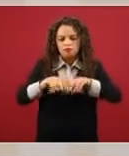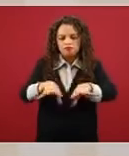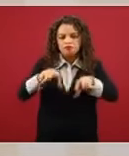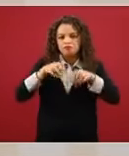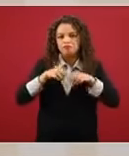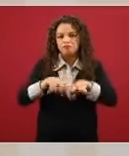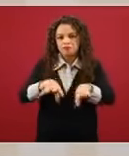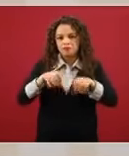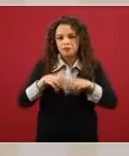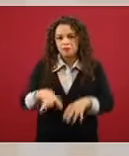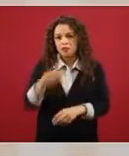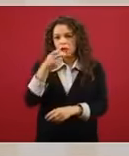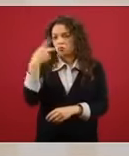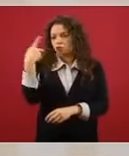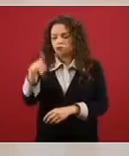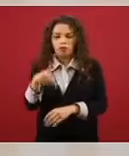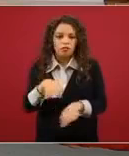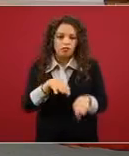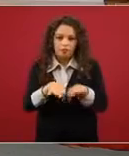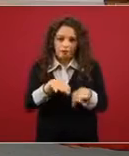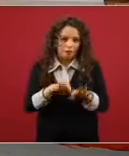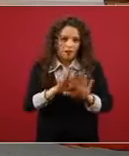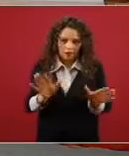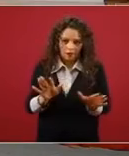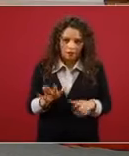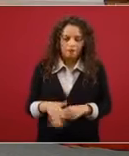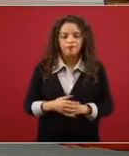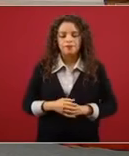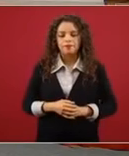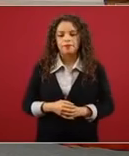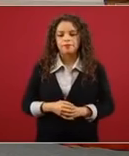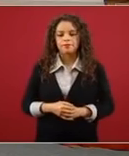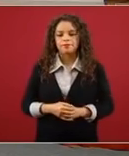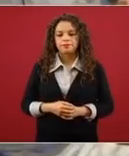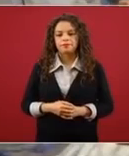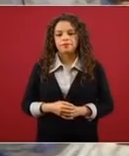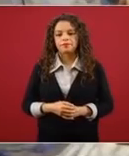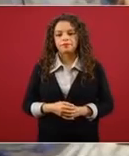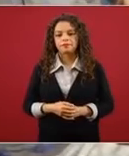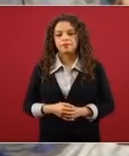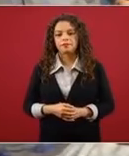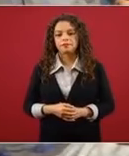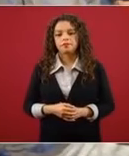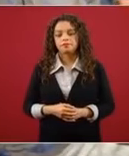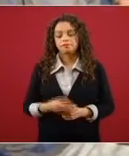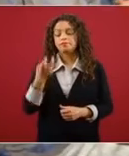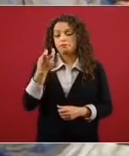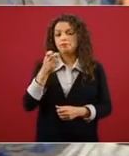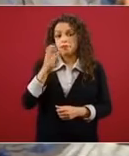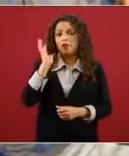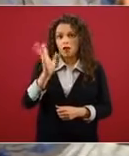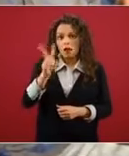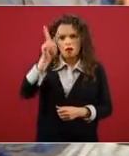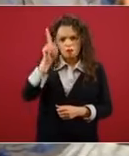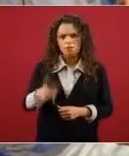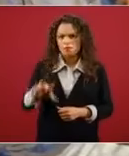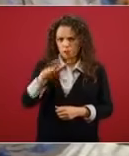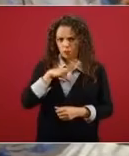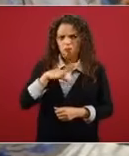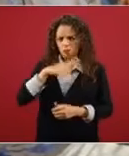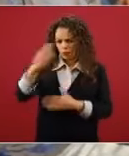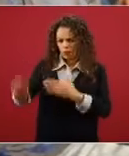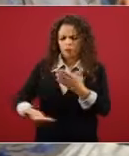difundieran nuestros contenidos, cosa que así está totalmente planteado el programa de regreso a clases,